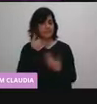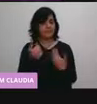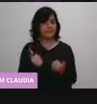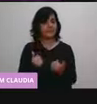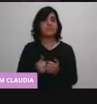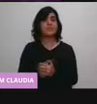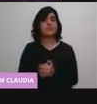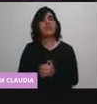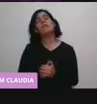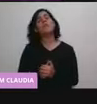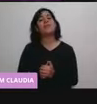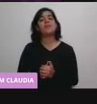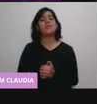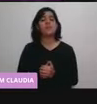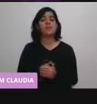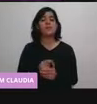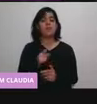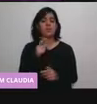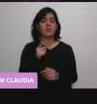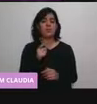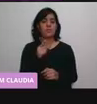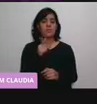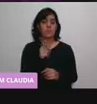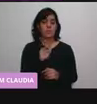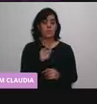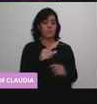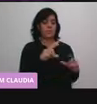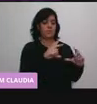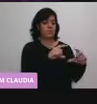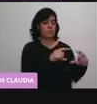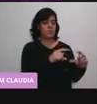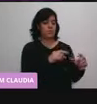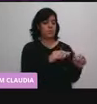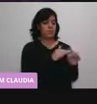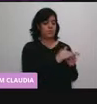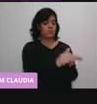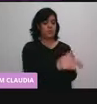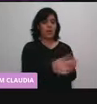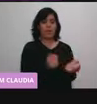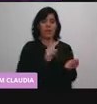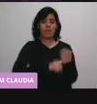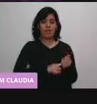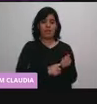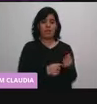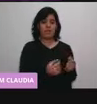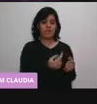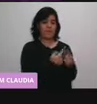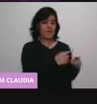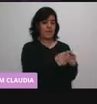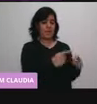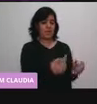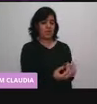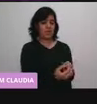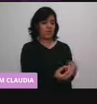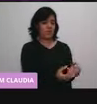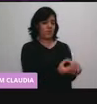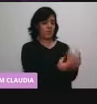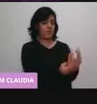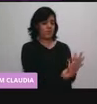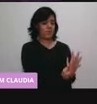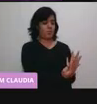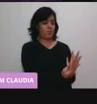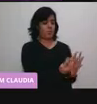sácale un empaque que tiene varios frascos, muchos frascos, va a durarle